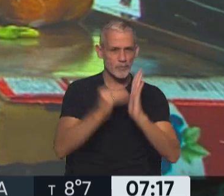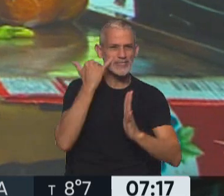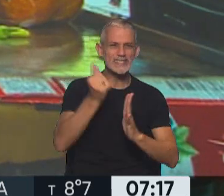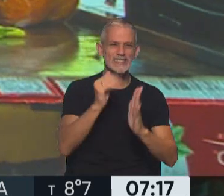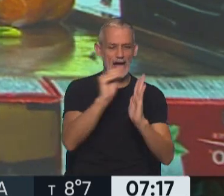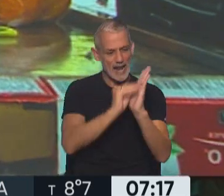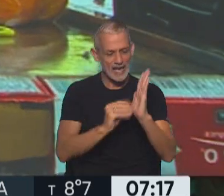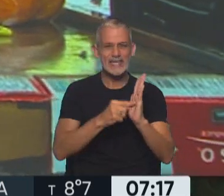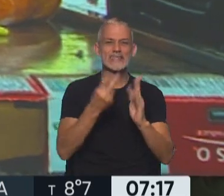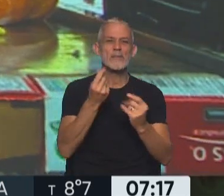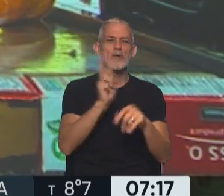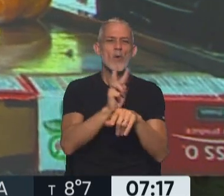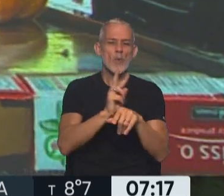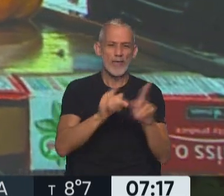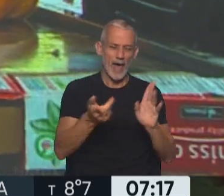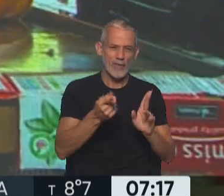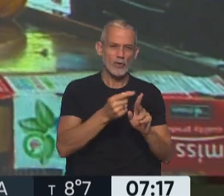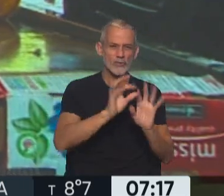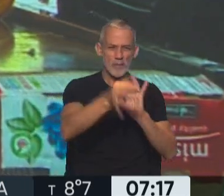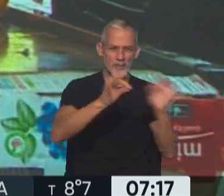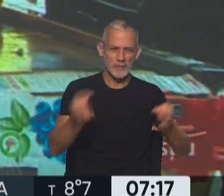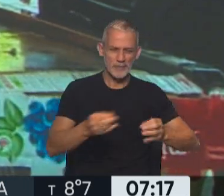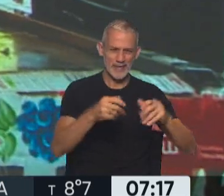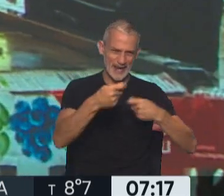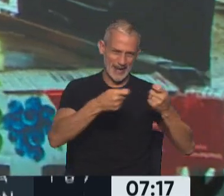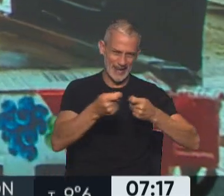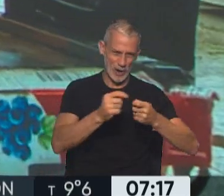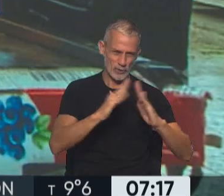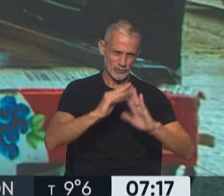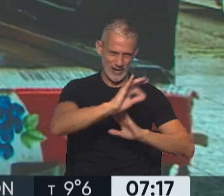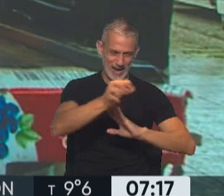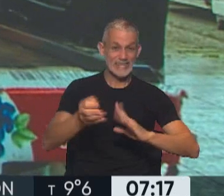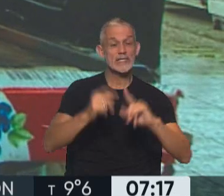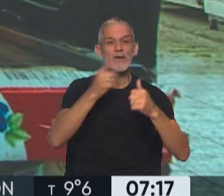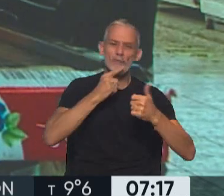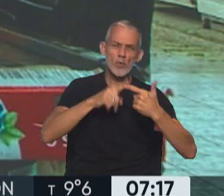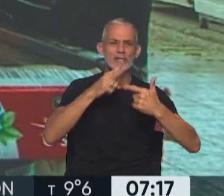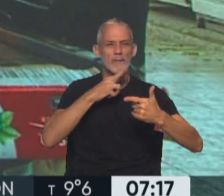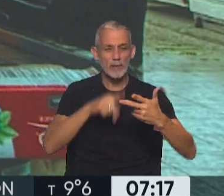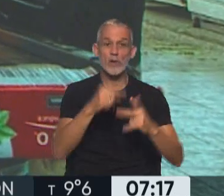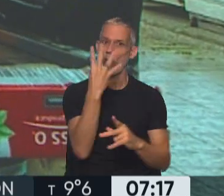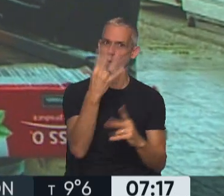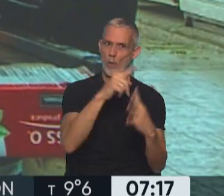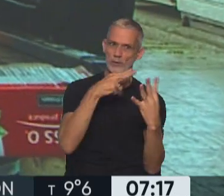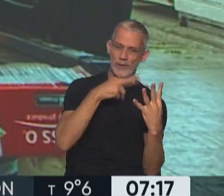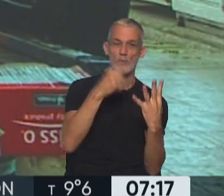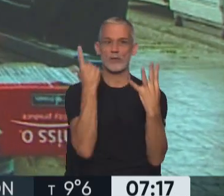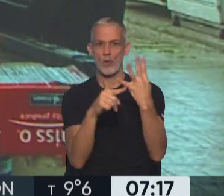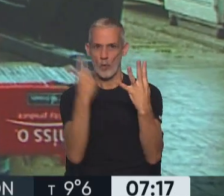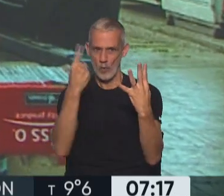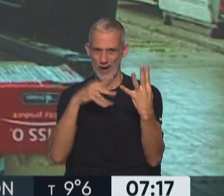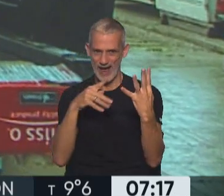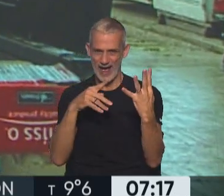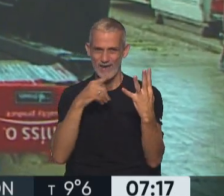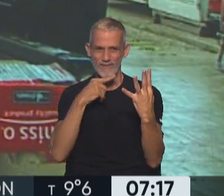cercanía para adquirirlos a un precio que ha sido acordado. También hay frutas, hay verduras, 4 verduras, 1 fruta. Lo